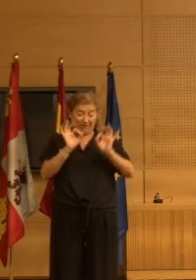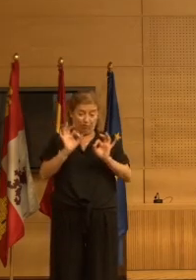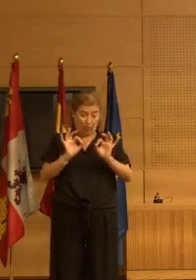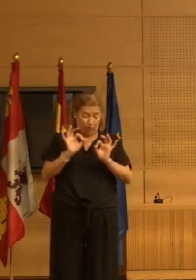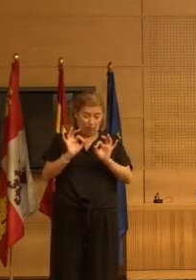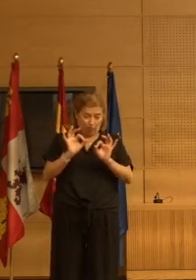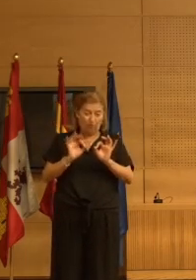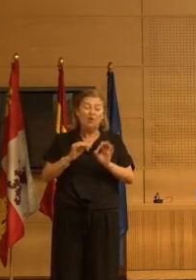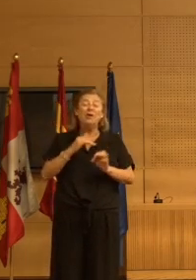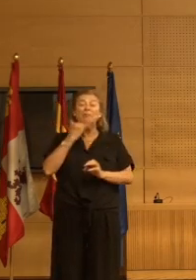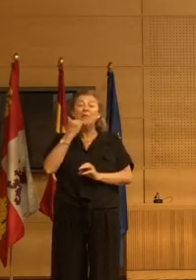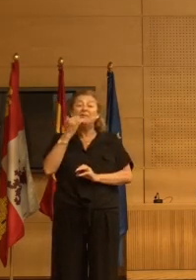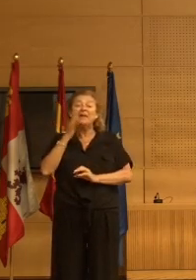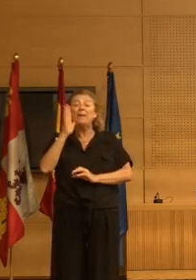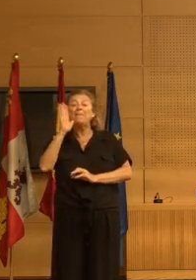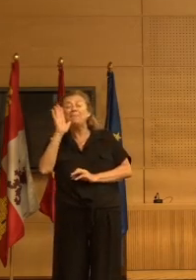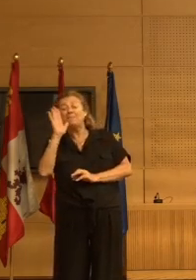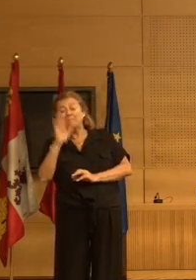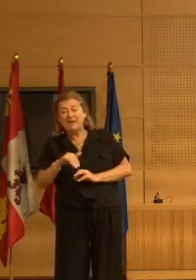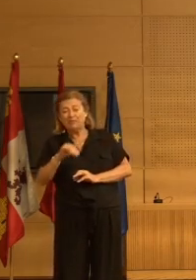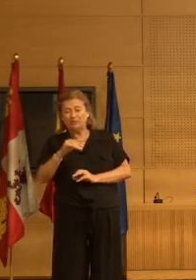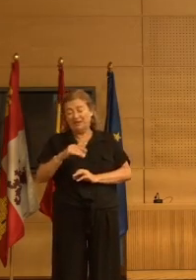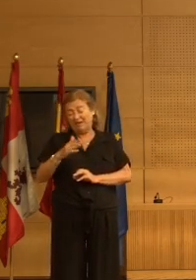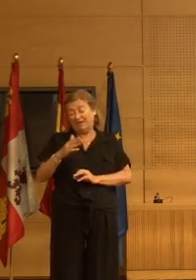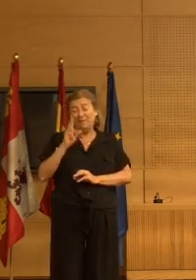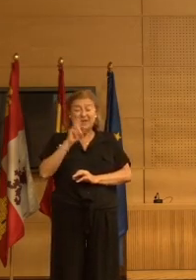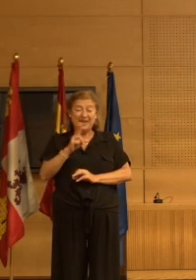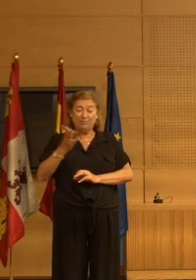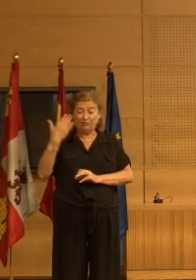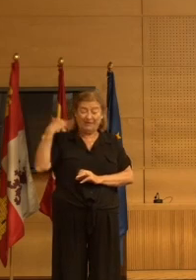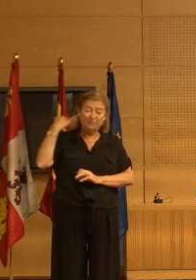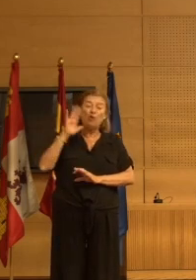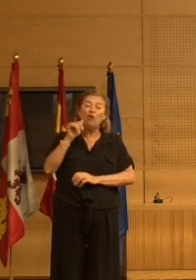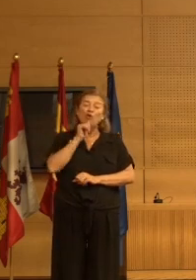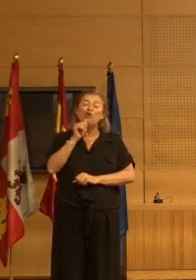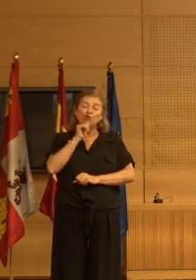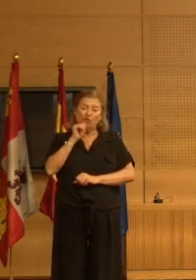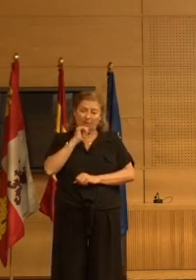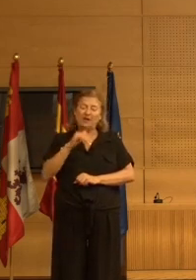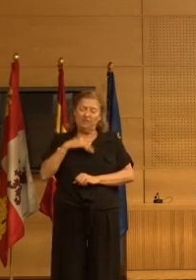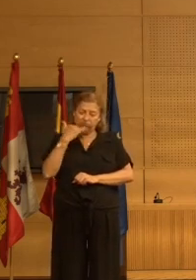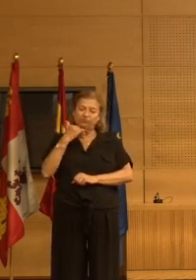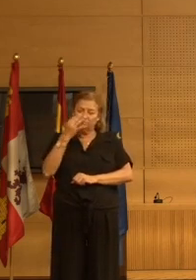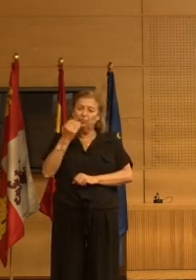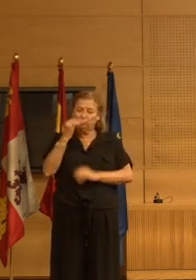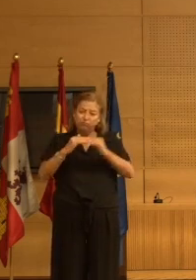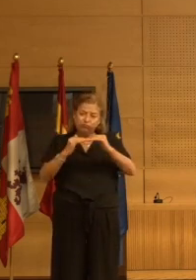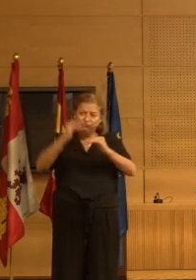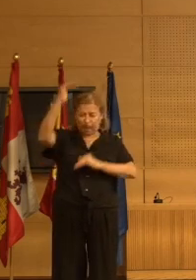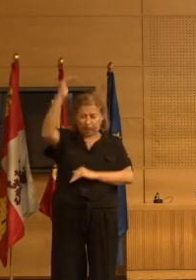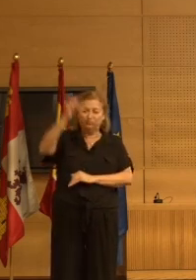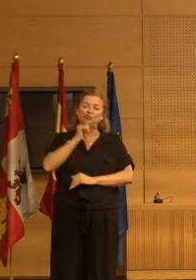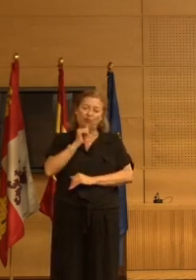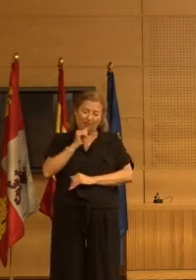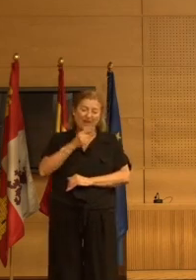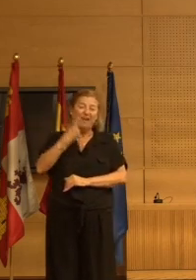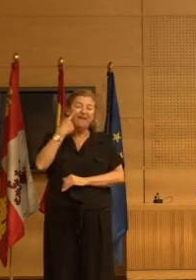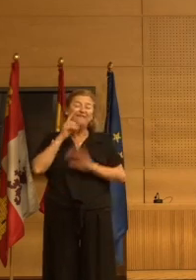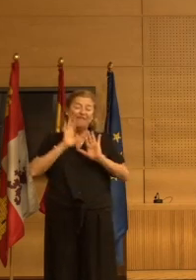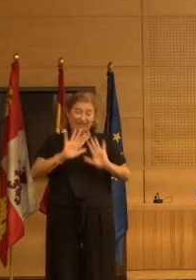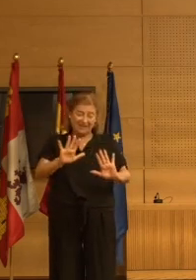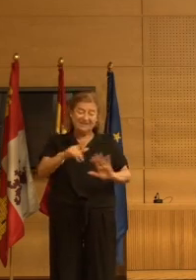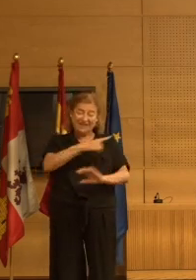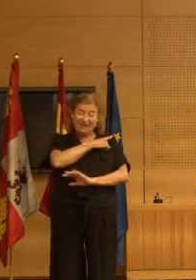probablemente, un poquito menos de lo que veíamos en 2011, pero todavía una cifra realmente muy elevada y fíjense